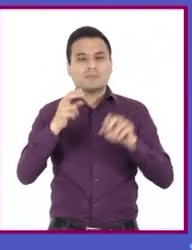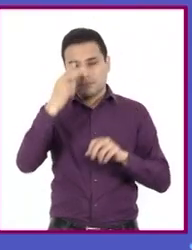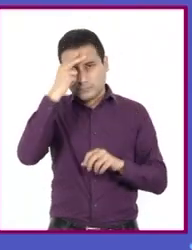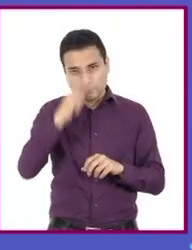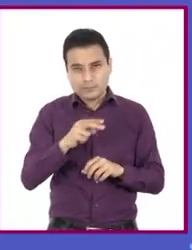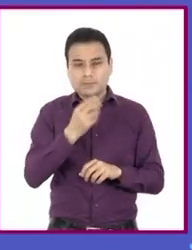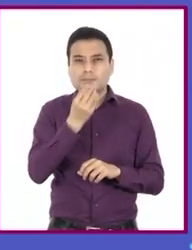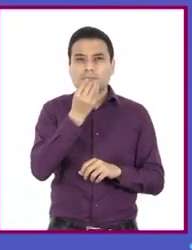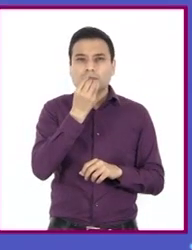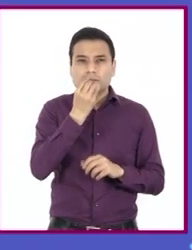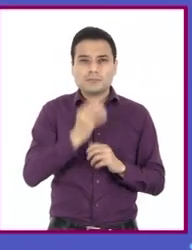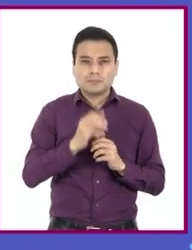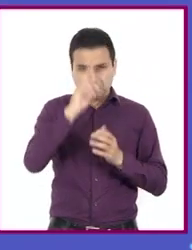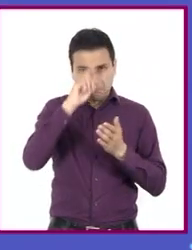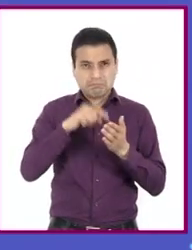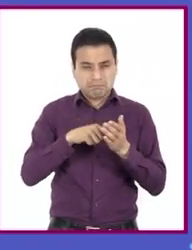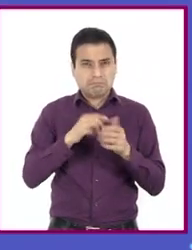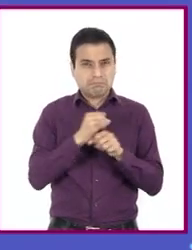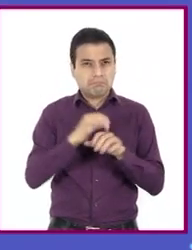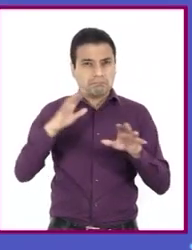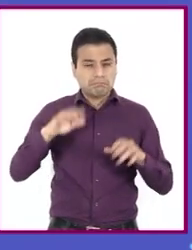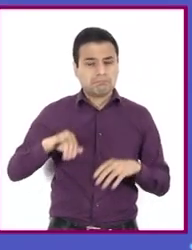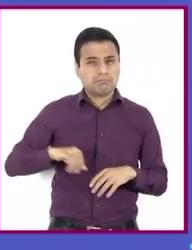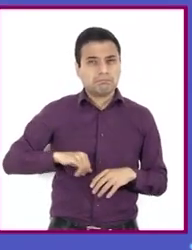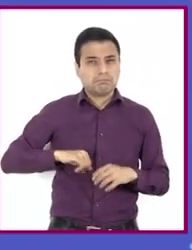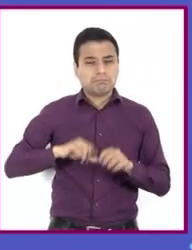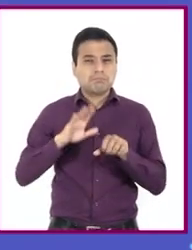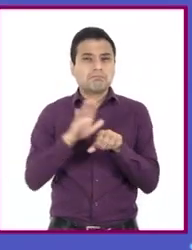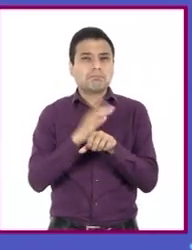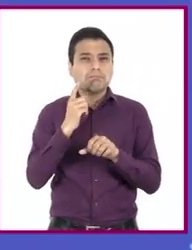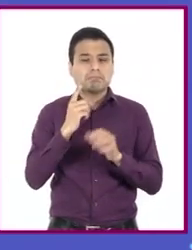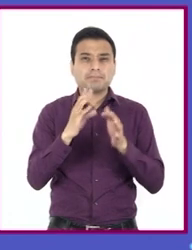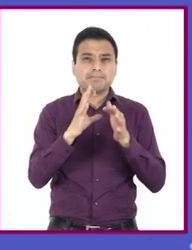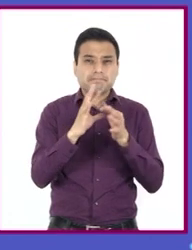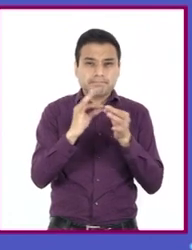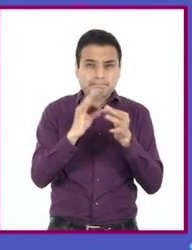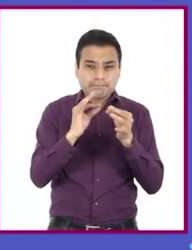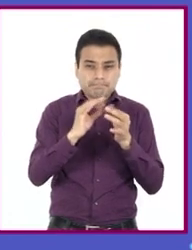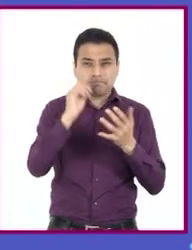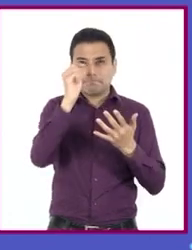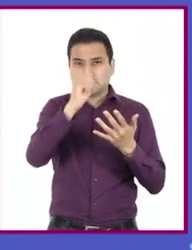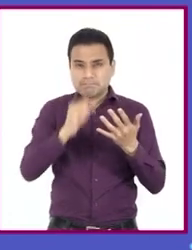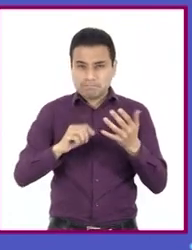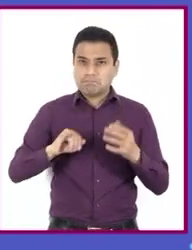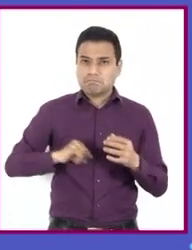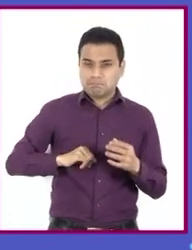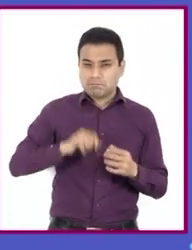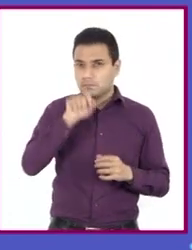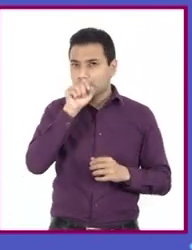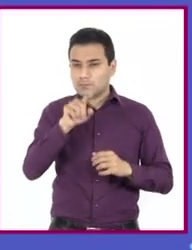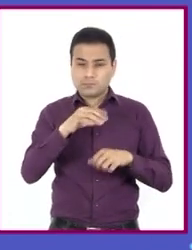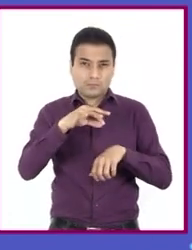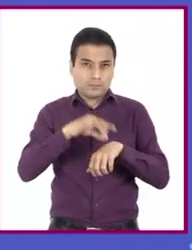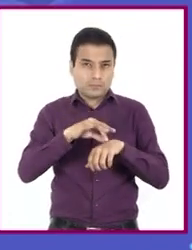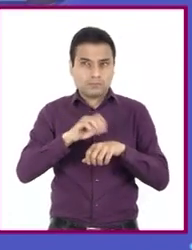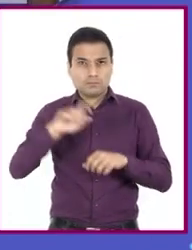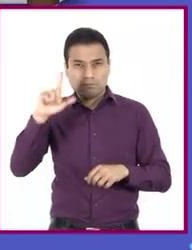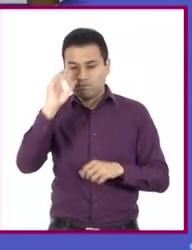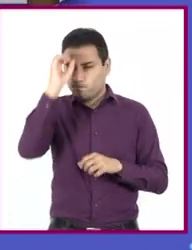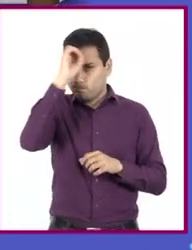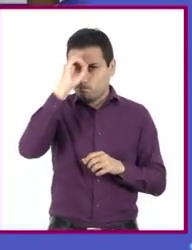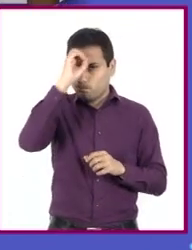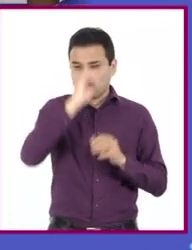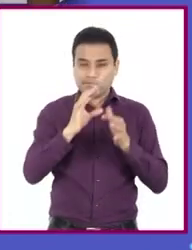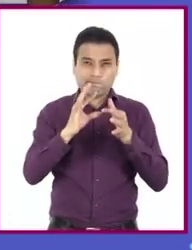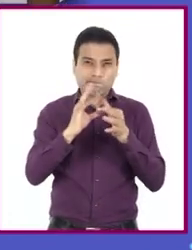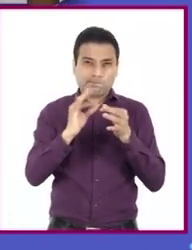que presenta información valiosa porque ofrece datos e intervienen especialistas en el tema. Muy bien. Inclusive con el